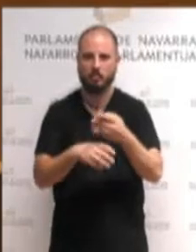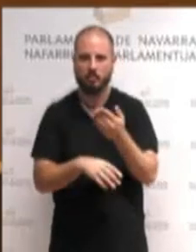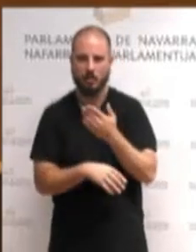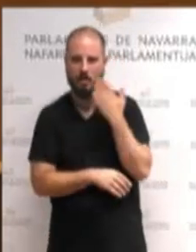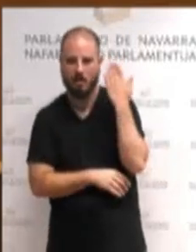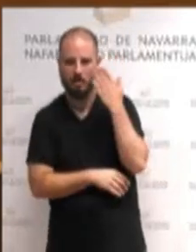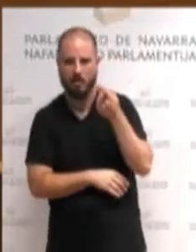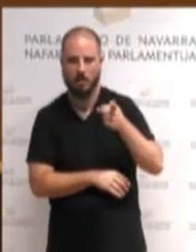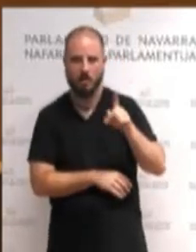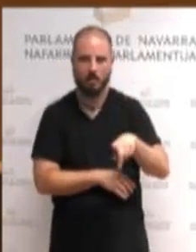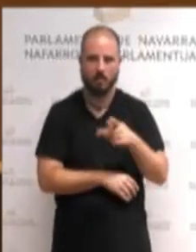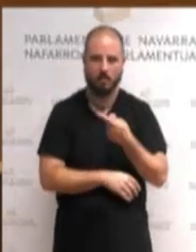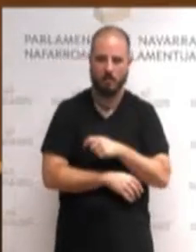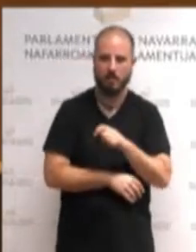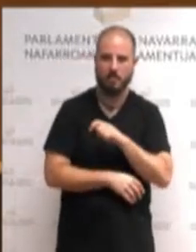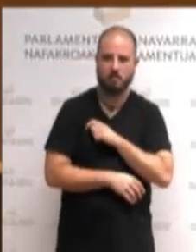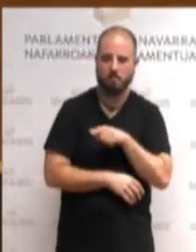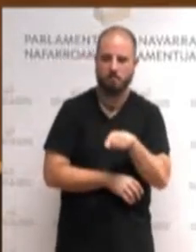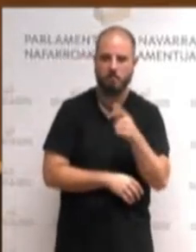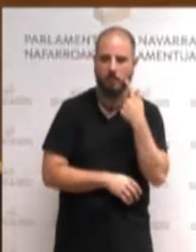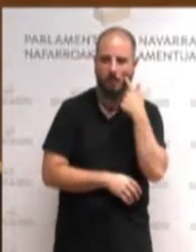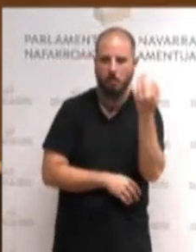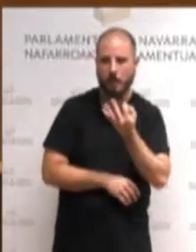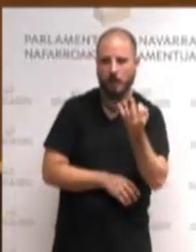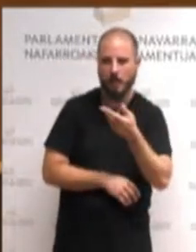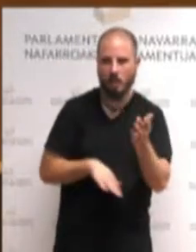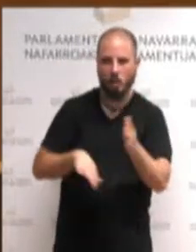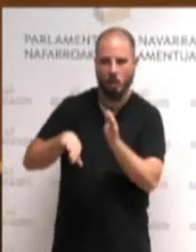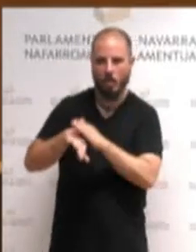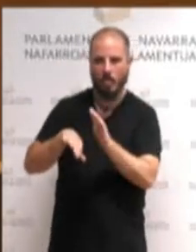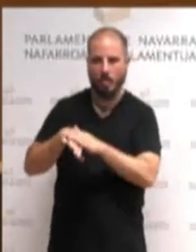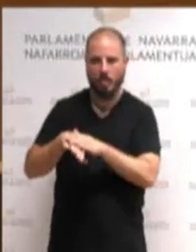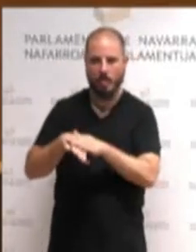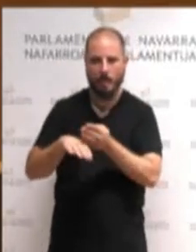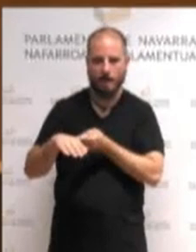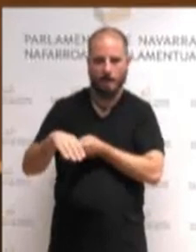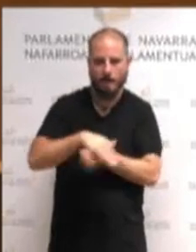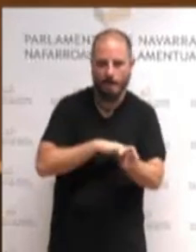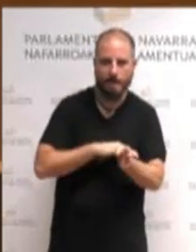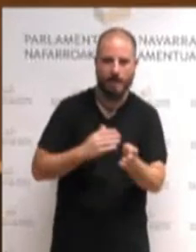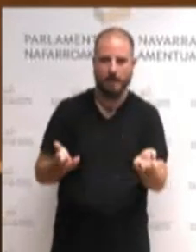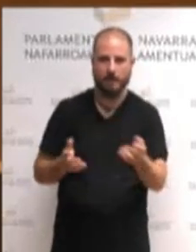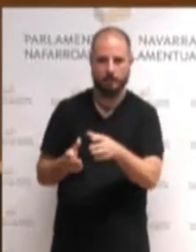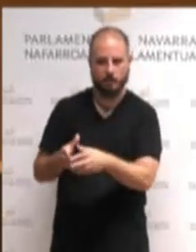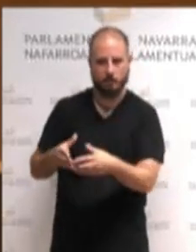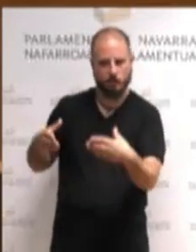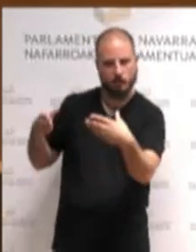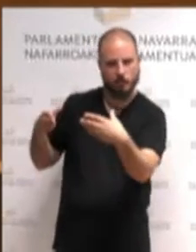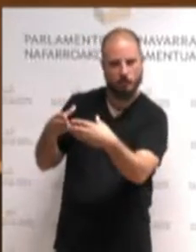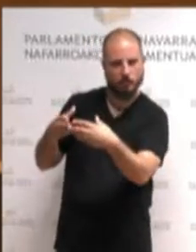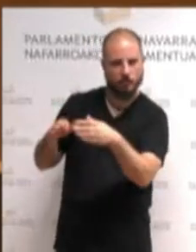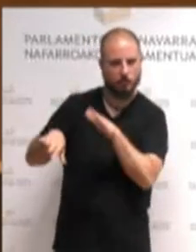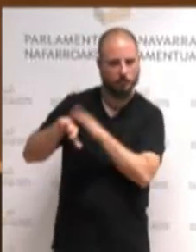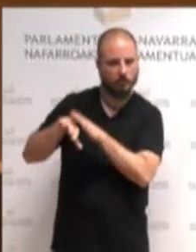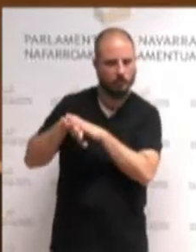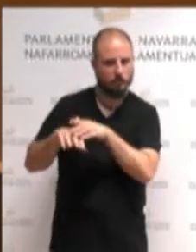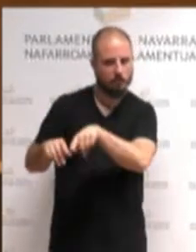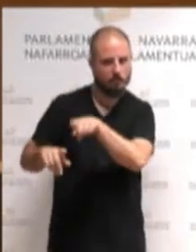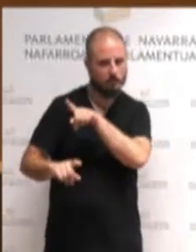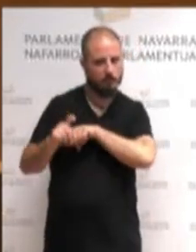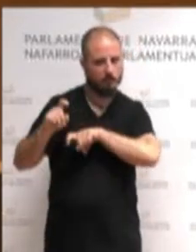nos estamos jugando a dejar la puerta abierta a las derechas. El bloque reaccionario, el bloque de la involución, está